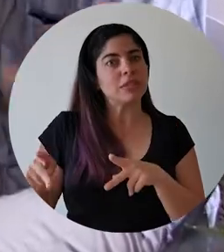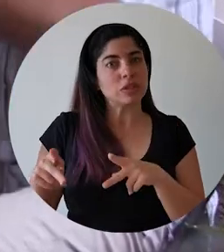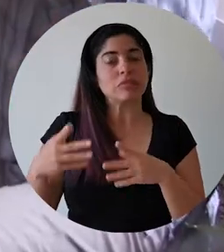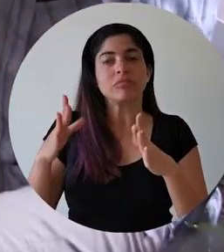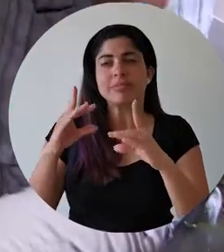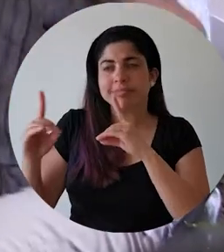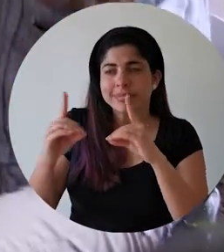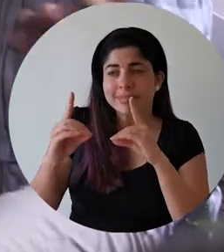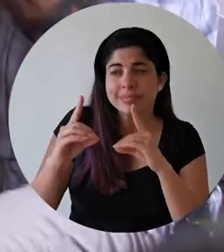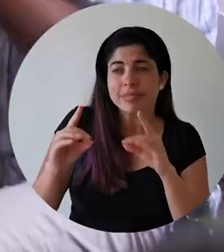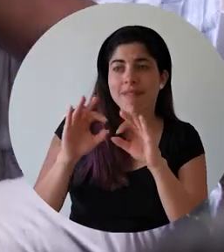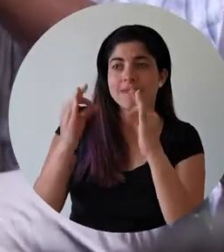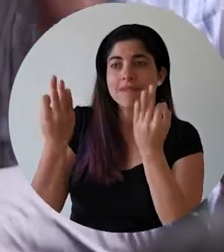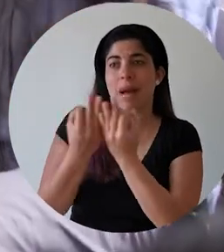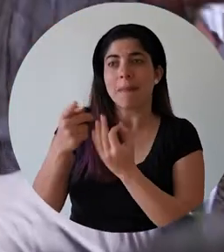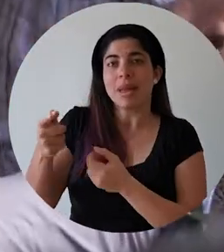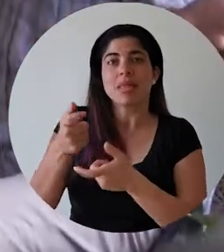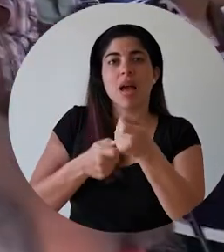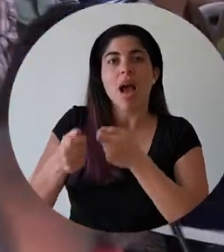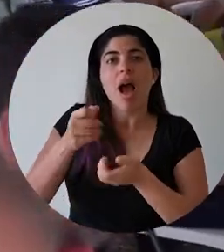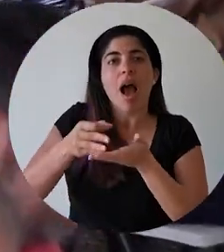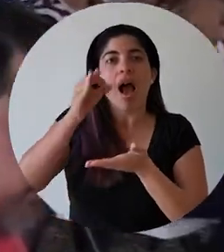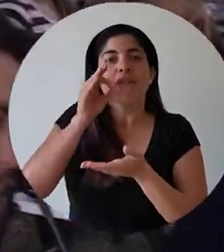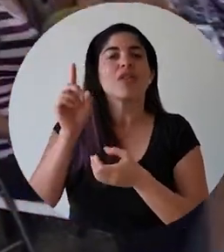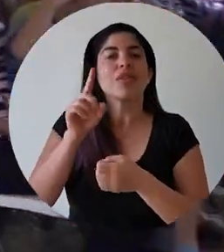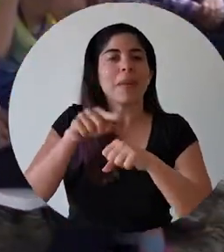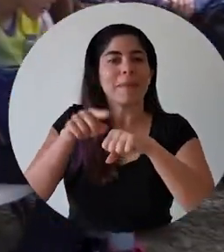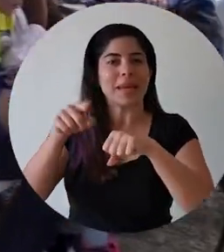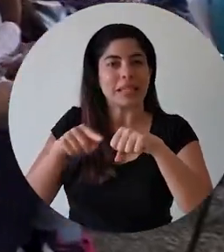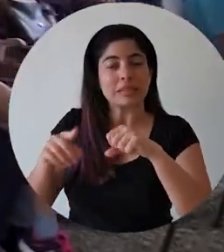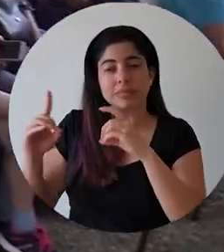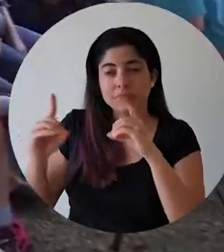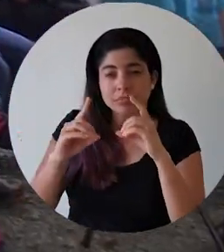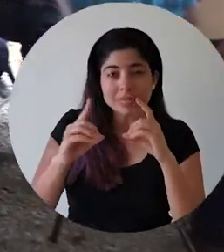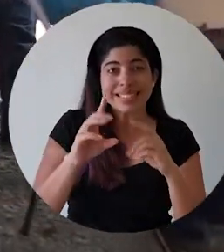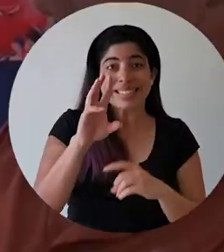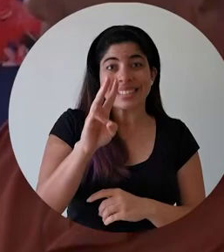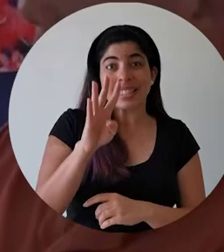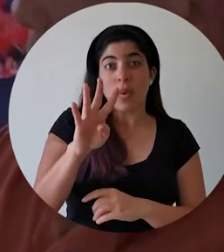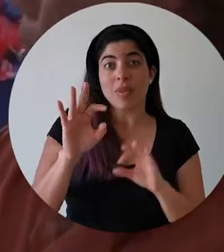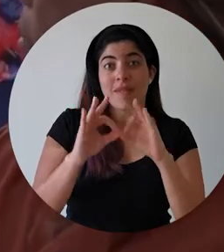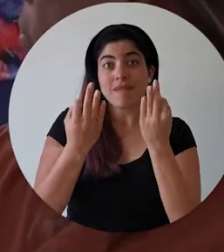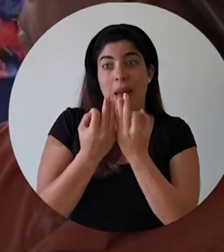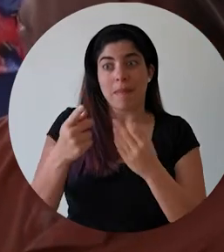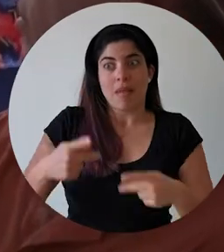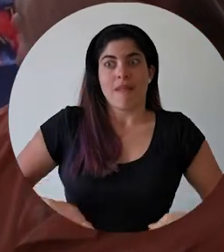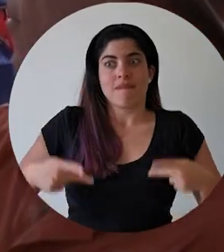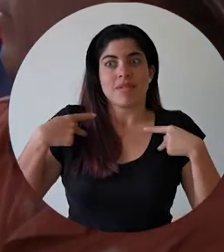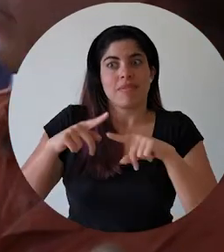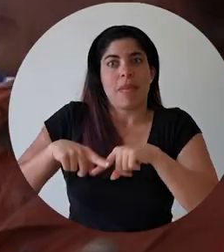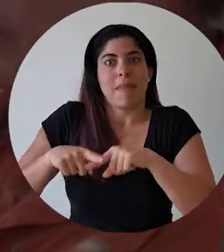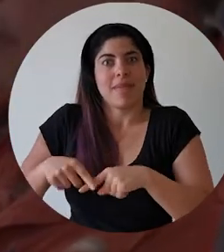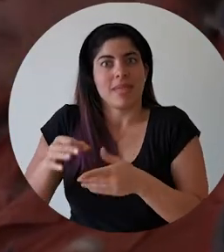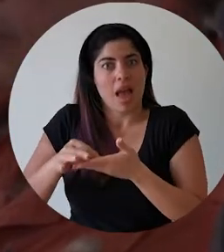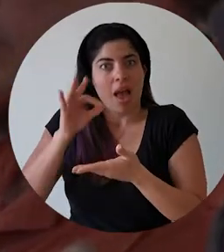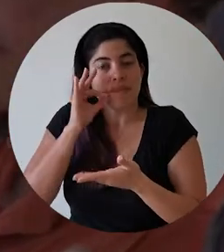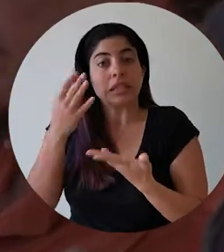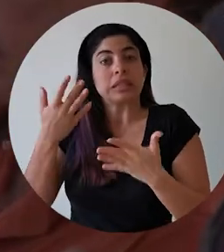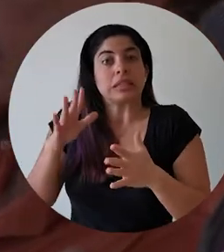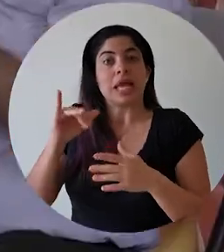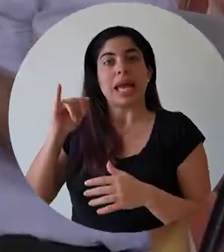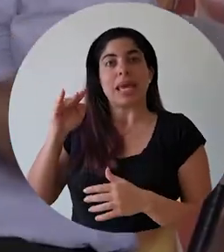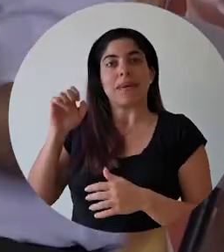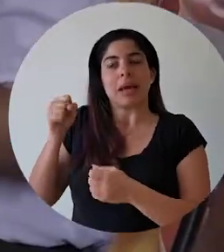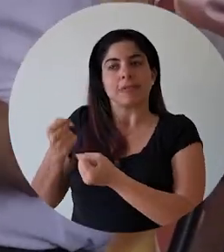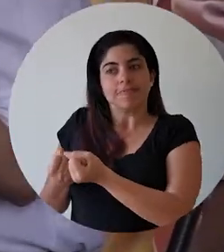Dialogamos con Familias Caficultoras de Pérez Celedón. El diálogo con 64 familias cafetaleras, que recibieron apoyo